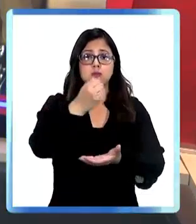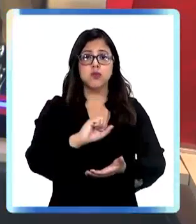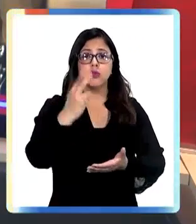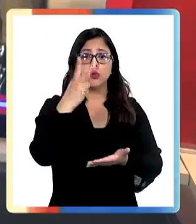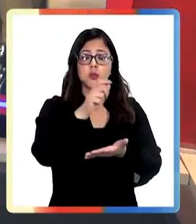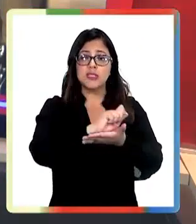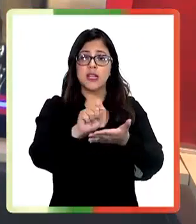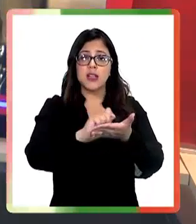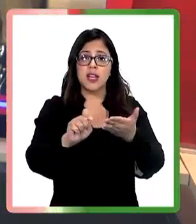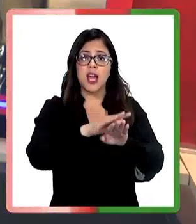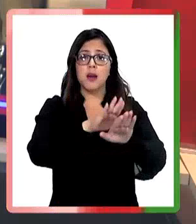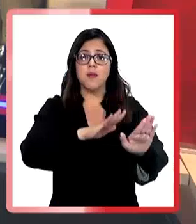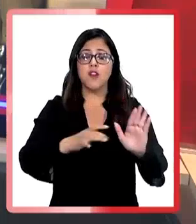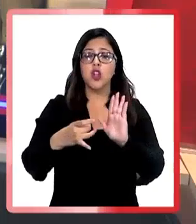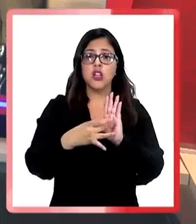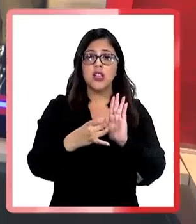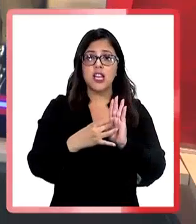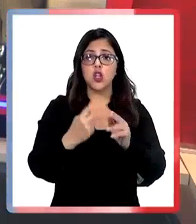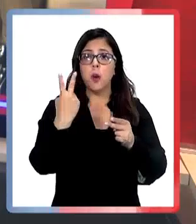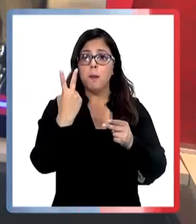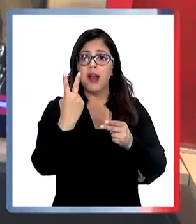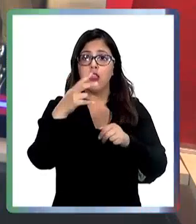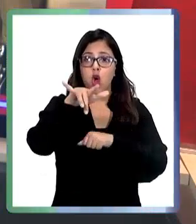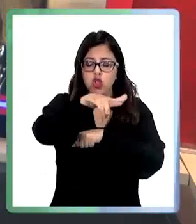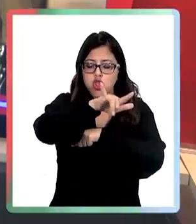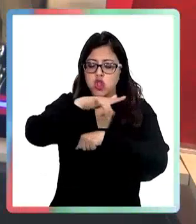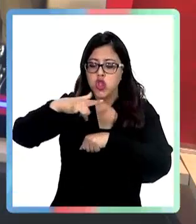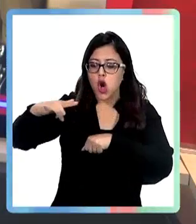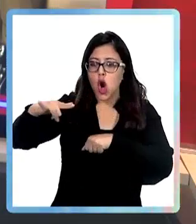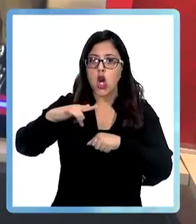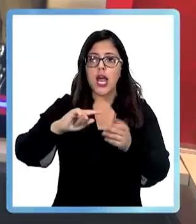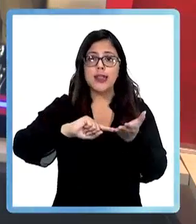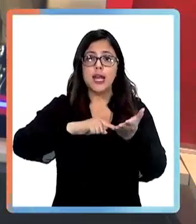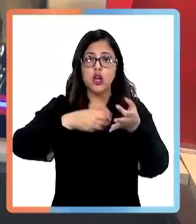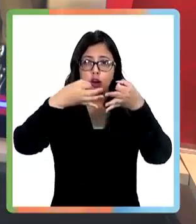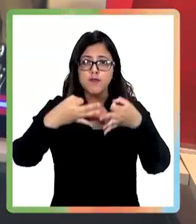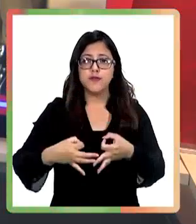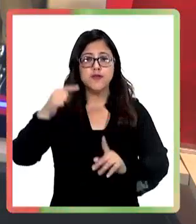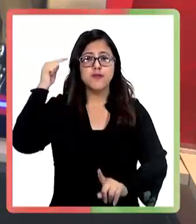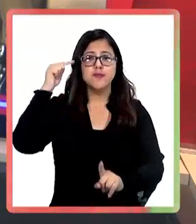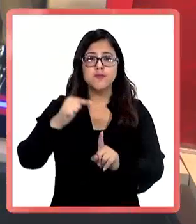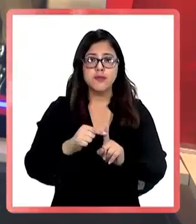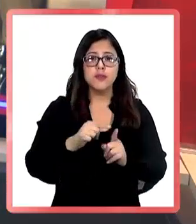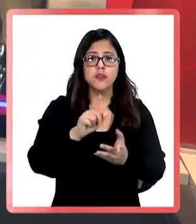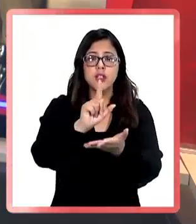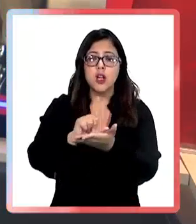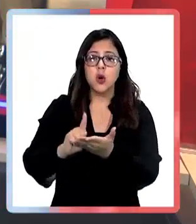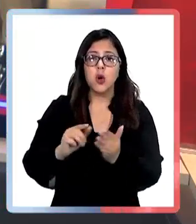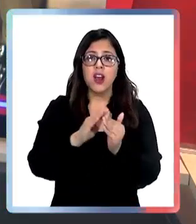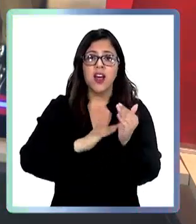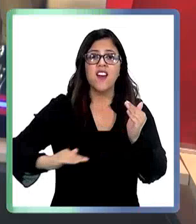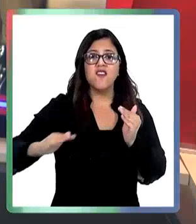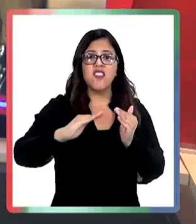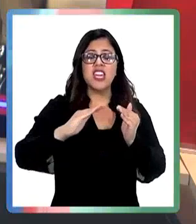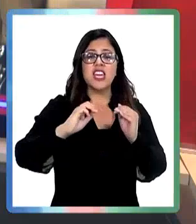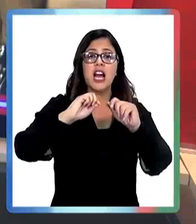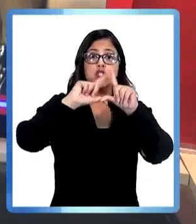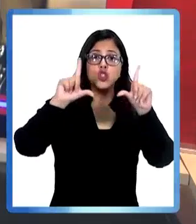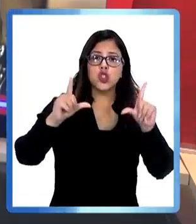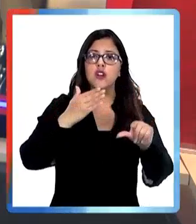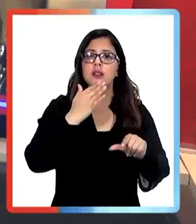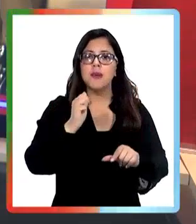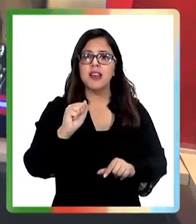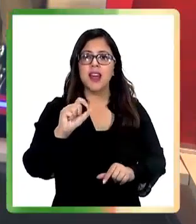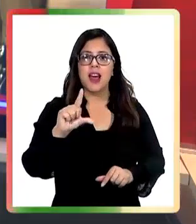Prevención del Delito para la adquisición de dos drones de alta tecnología que serán destinados a los sectores de Mirasol y Alerce, una